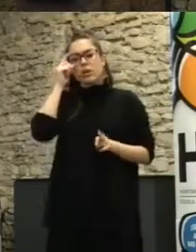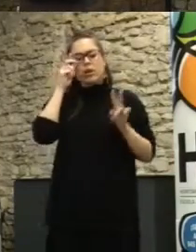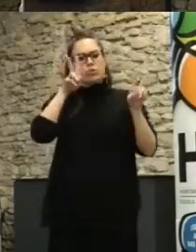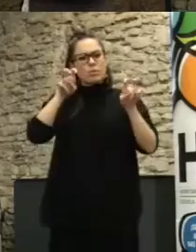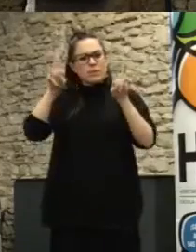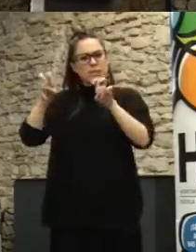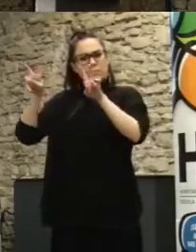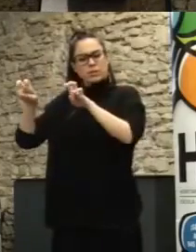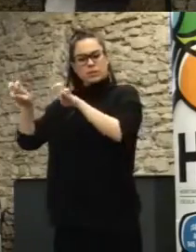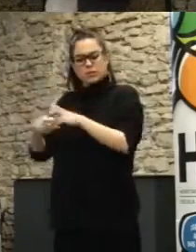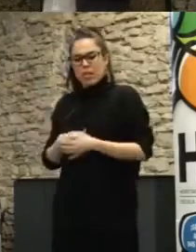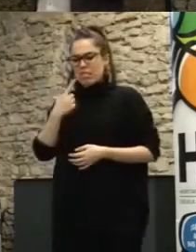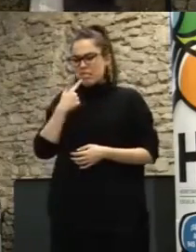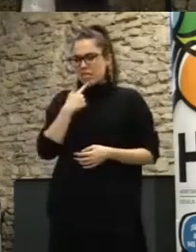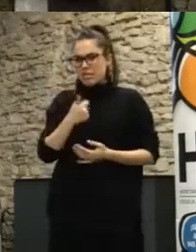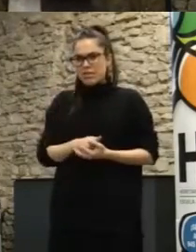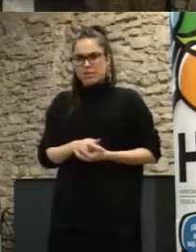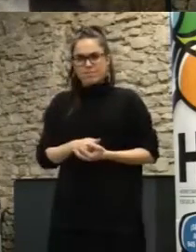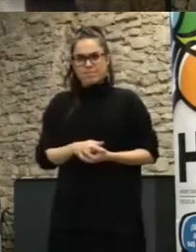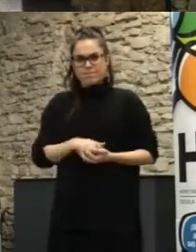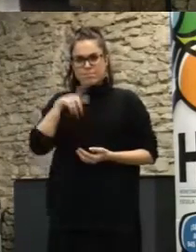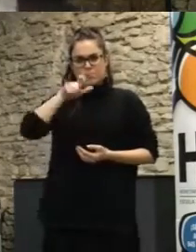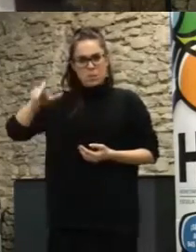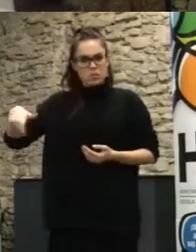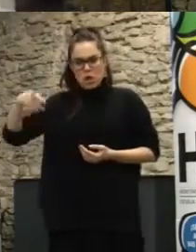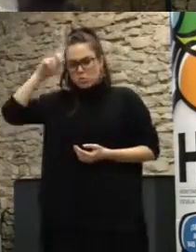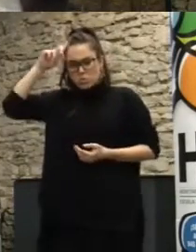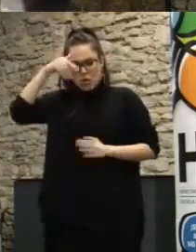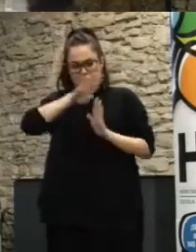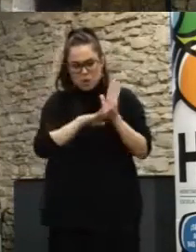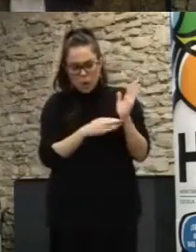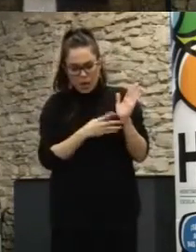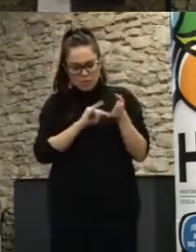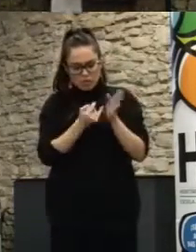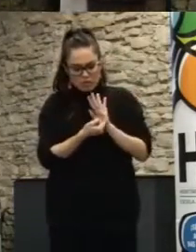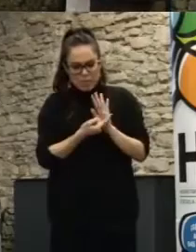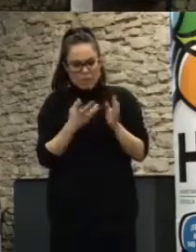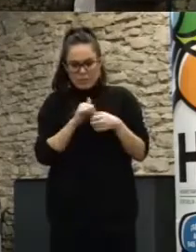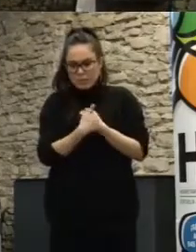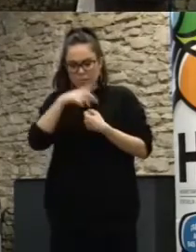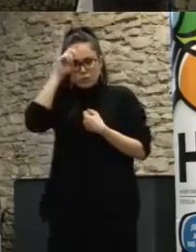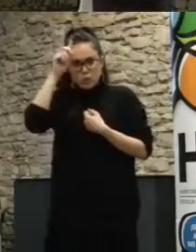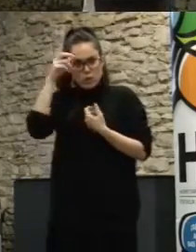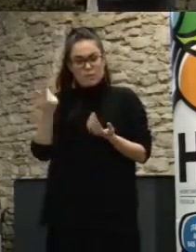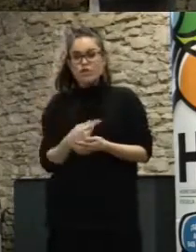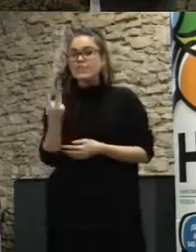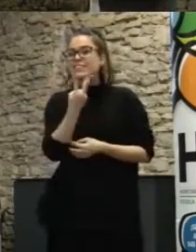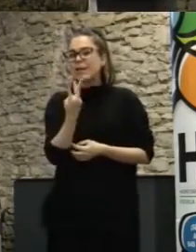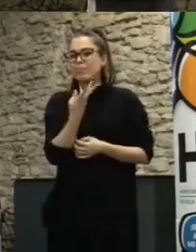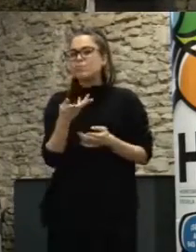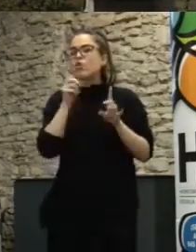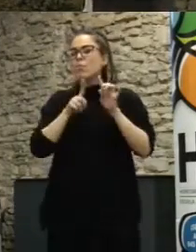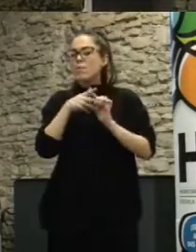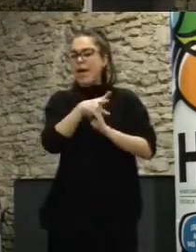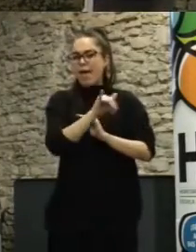y nos dice que la gente no sabe cuáles son los órganos de participación no saben cómo participar tenemos estas tres problemáticas que